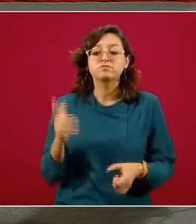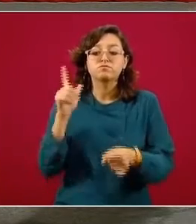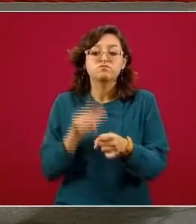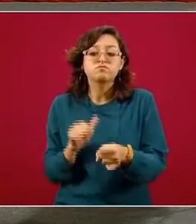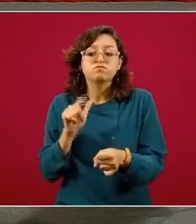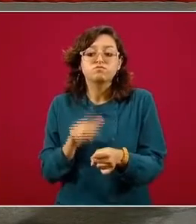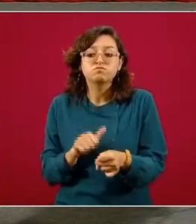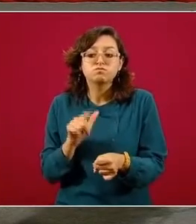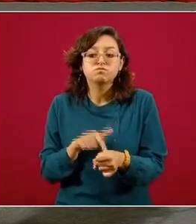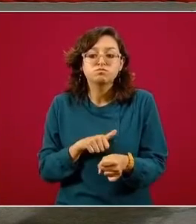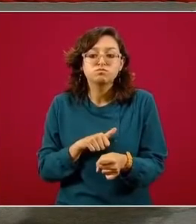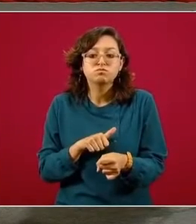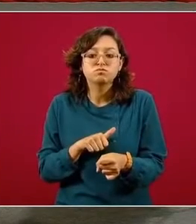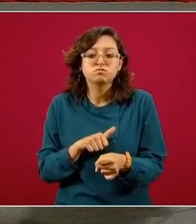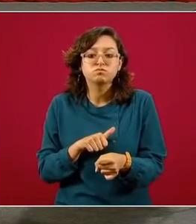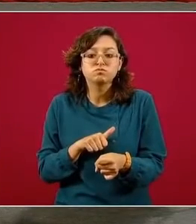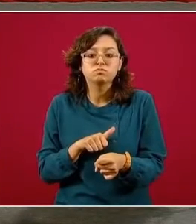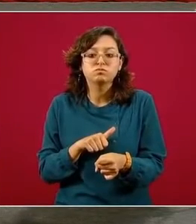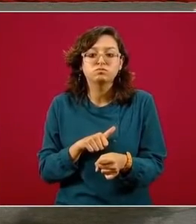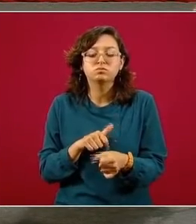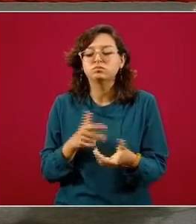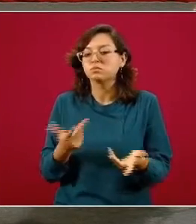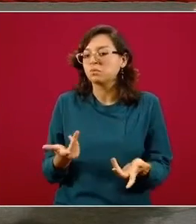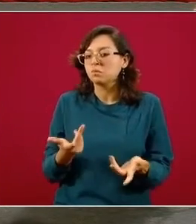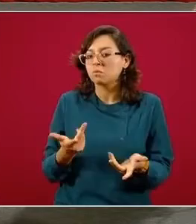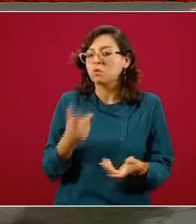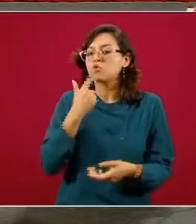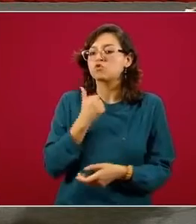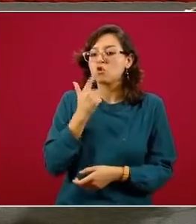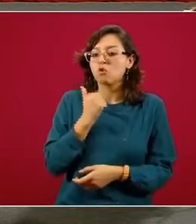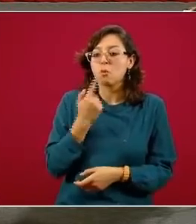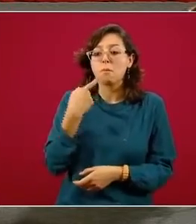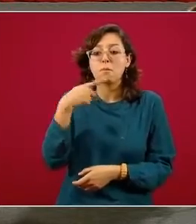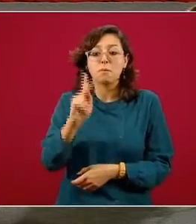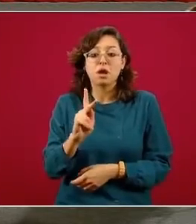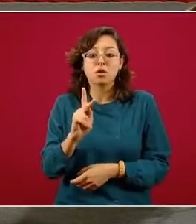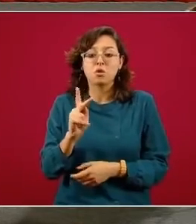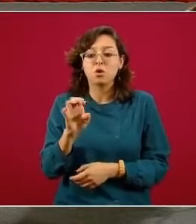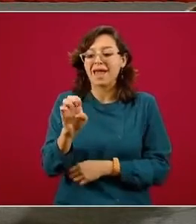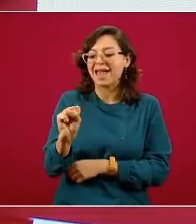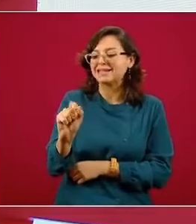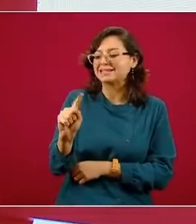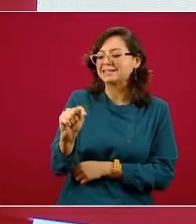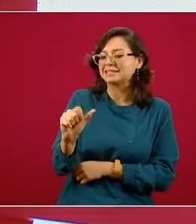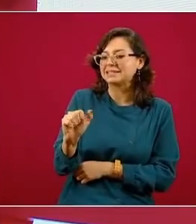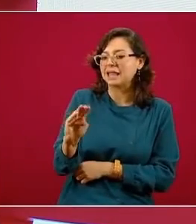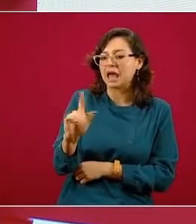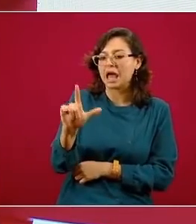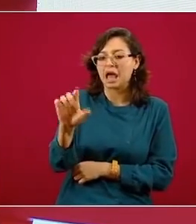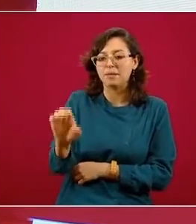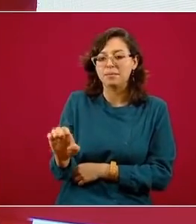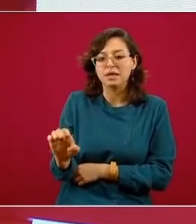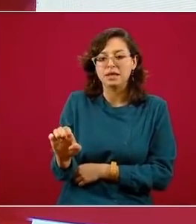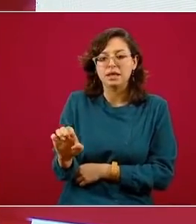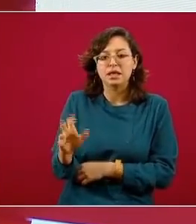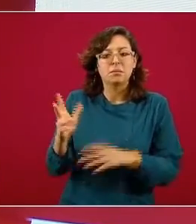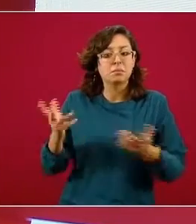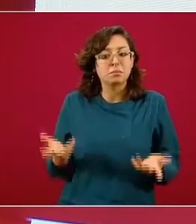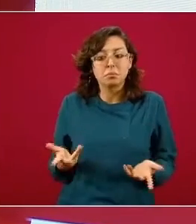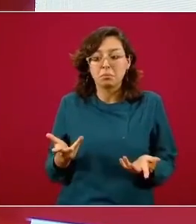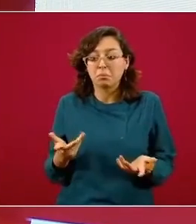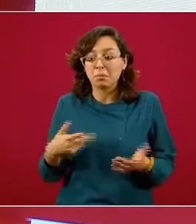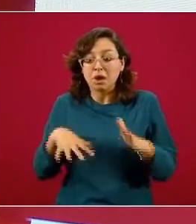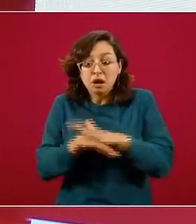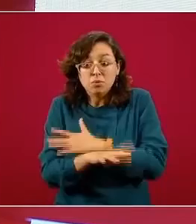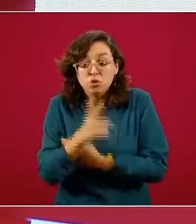estable es estable y en ninguno tenemos todavía color distinto al